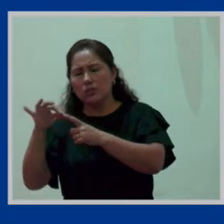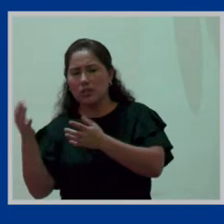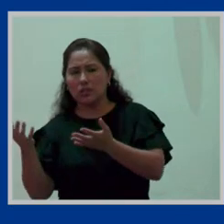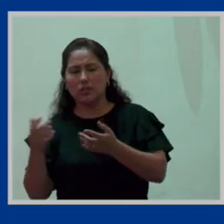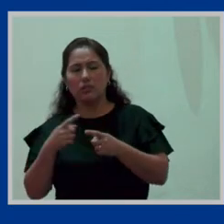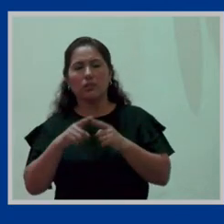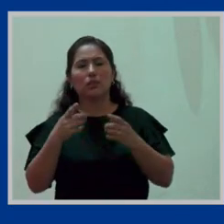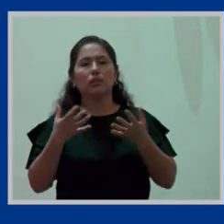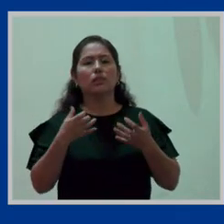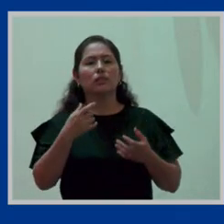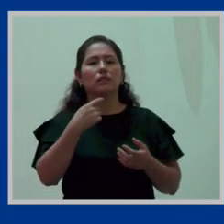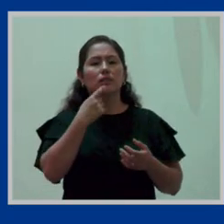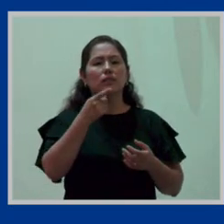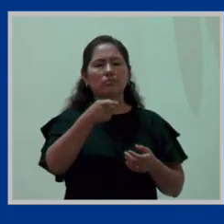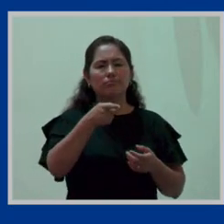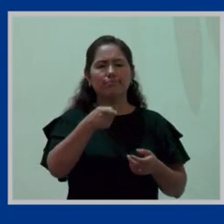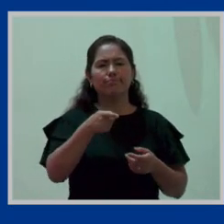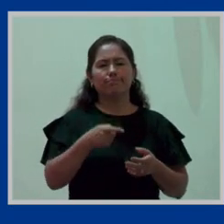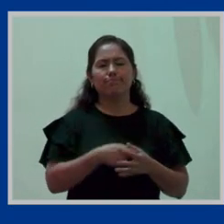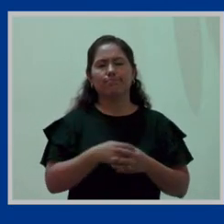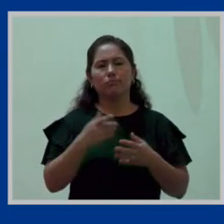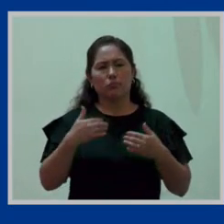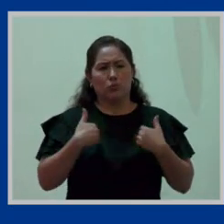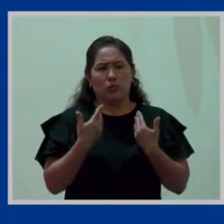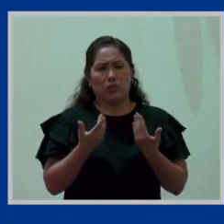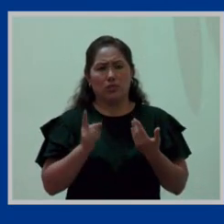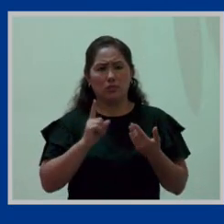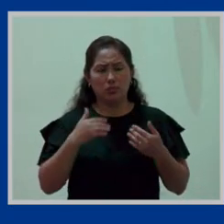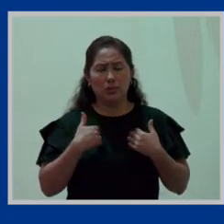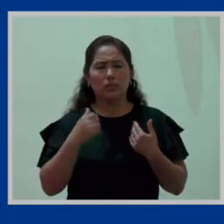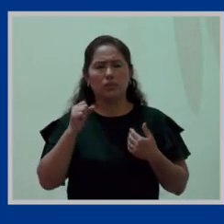¿eso quiere decir que el empleador no lo puede hacer? No.